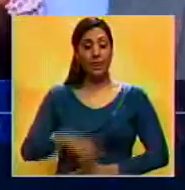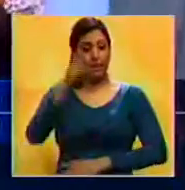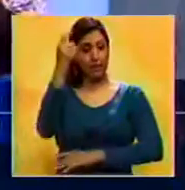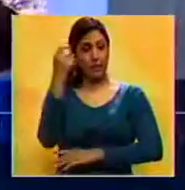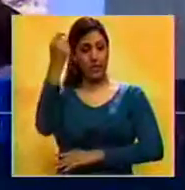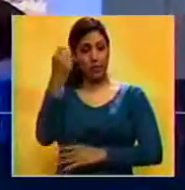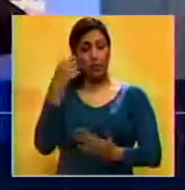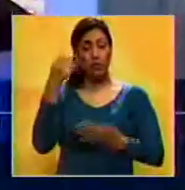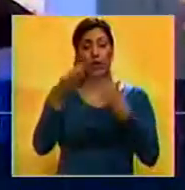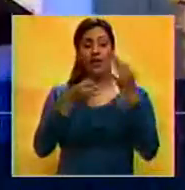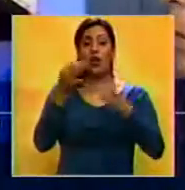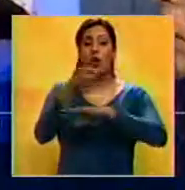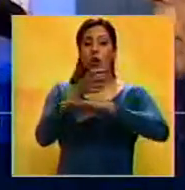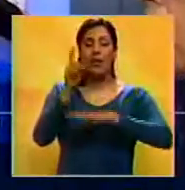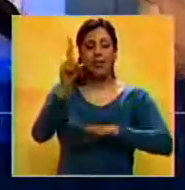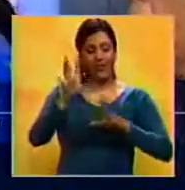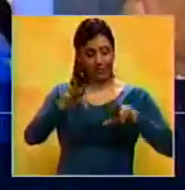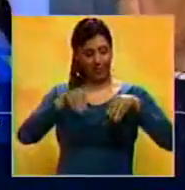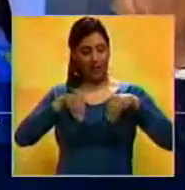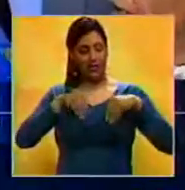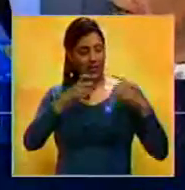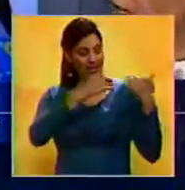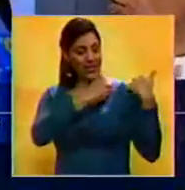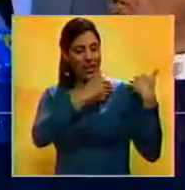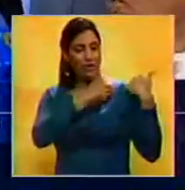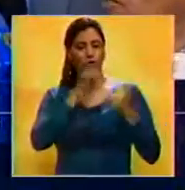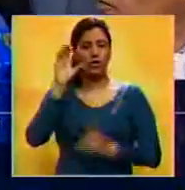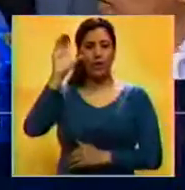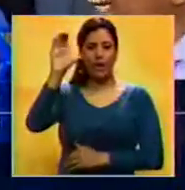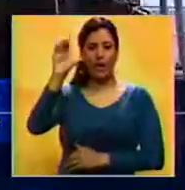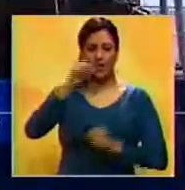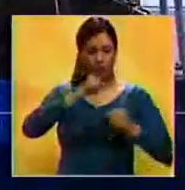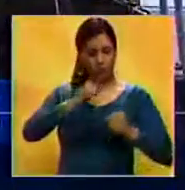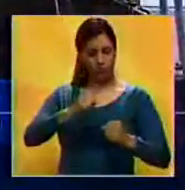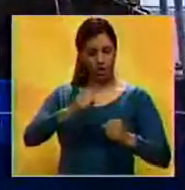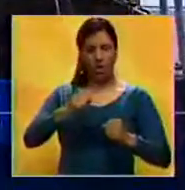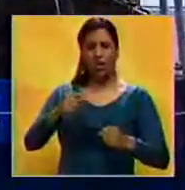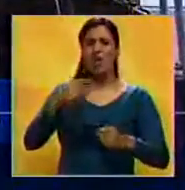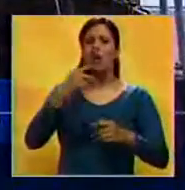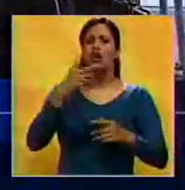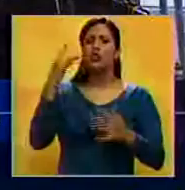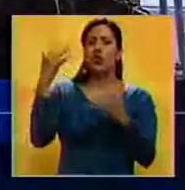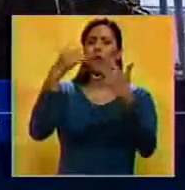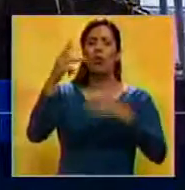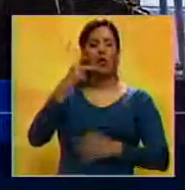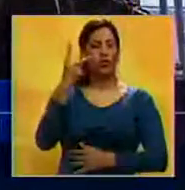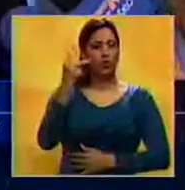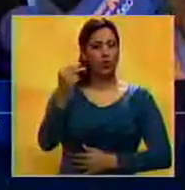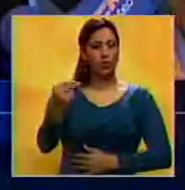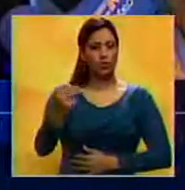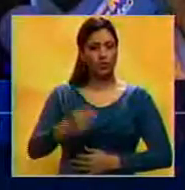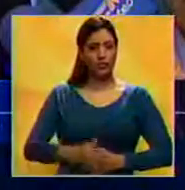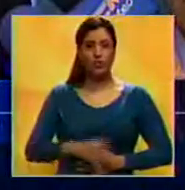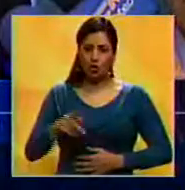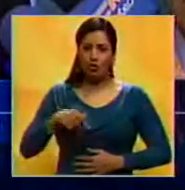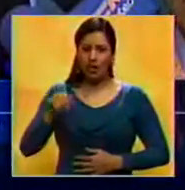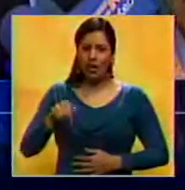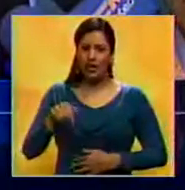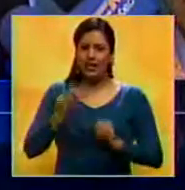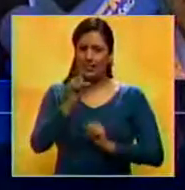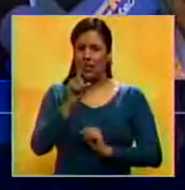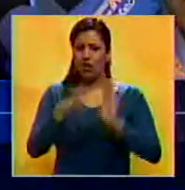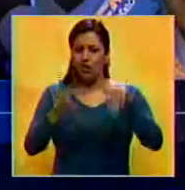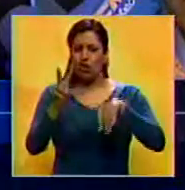diputada aseveró que el gobierno debe asumir la responsabilidad del país con coraje y no con proselitismo político. Aquí estamos, 112